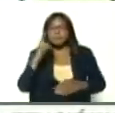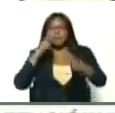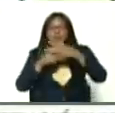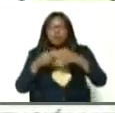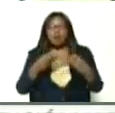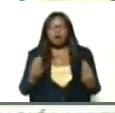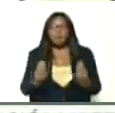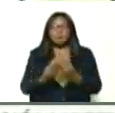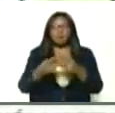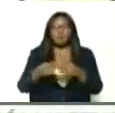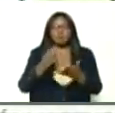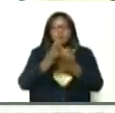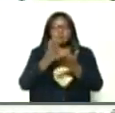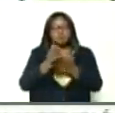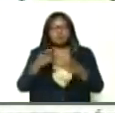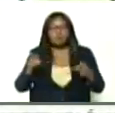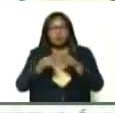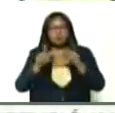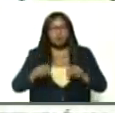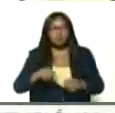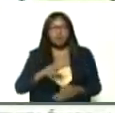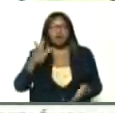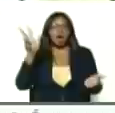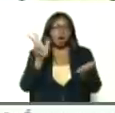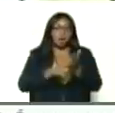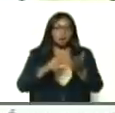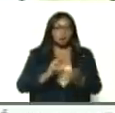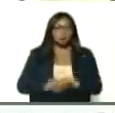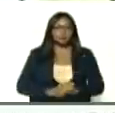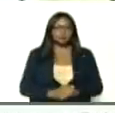acompañamiento, permanente, de los casos, aprobado,